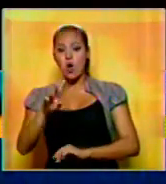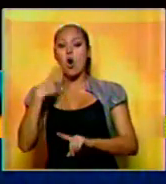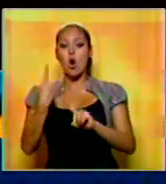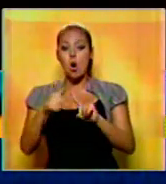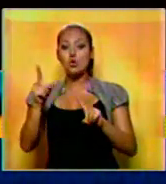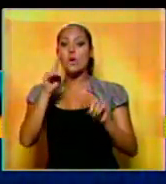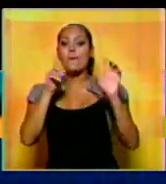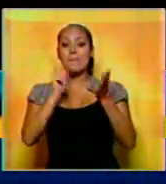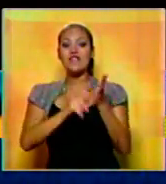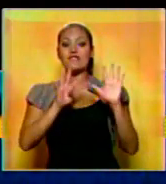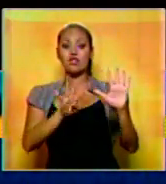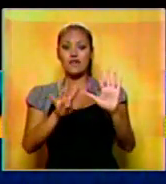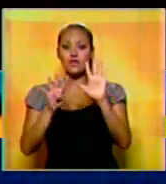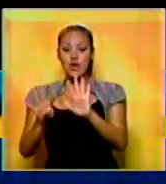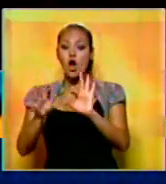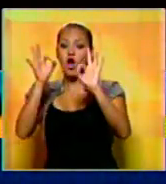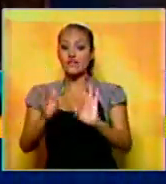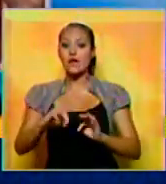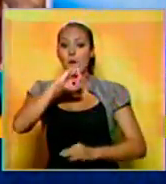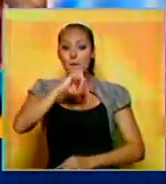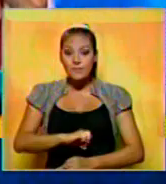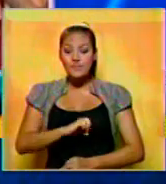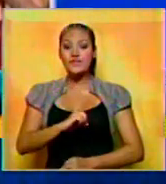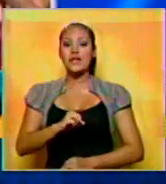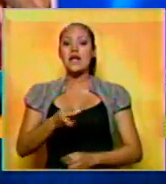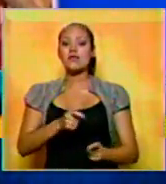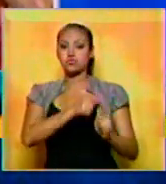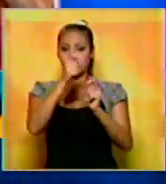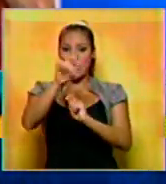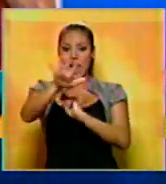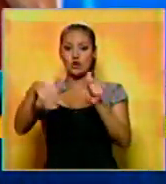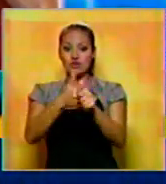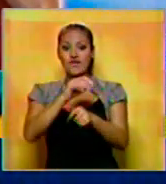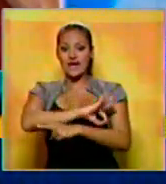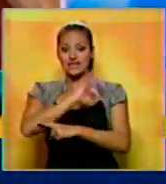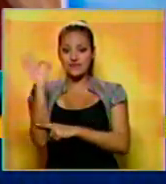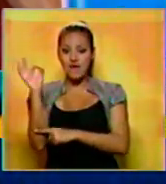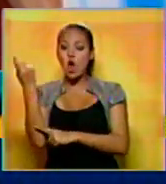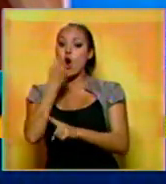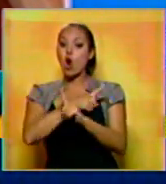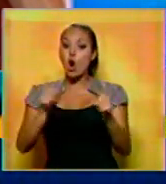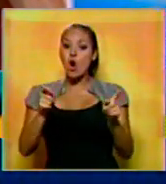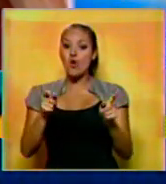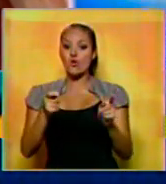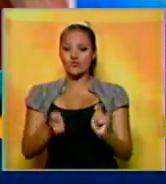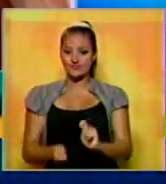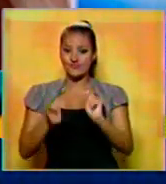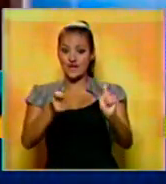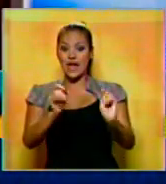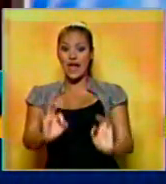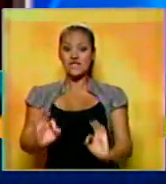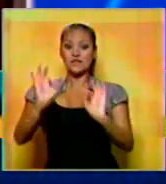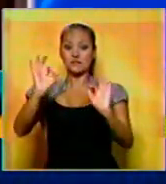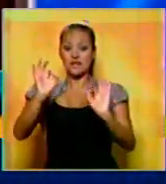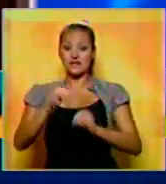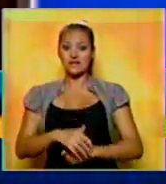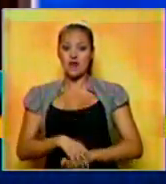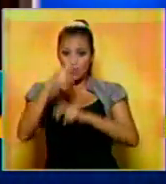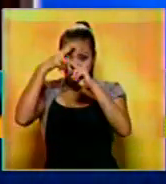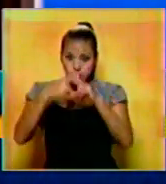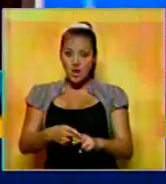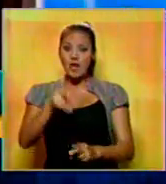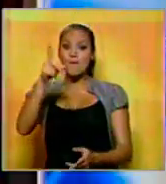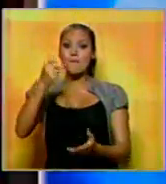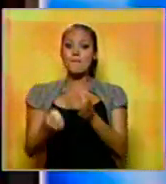fue nombrado obispo titular de Itálica y auxiliar de Barquisimeto mientras recibió la consagración episcopal en mayo